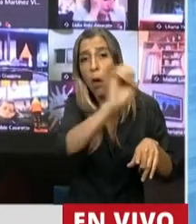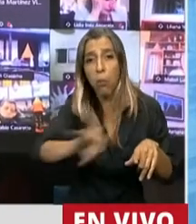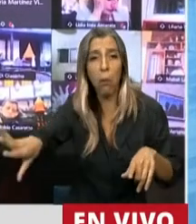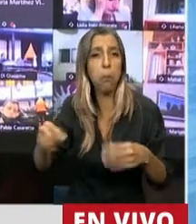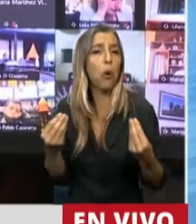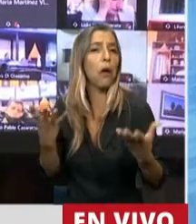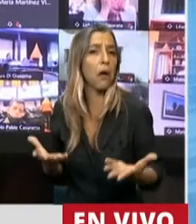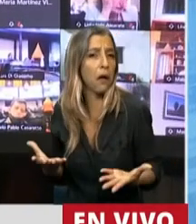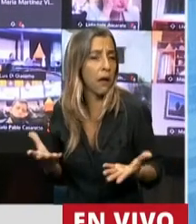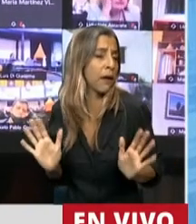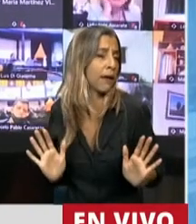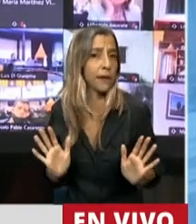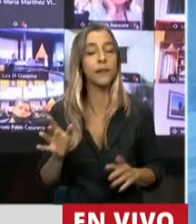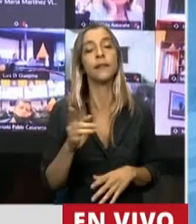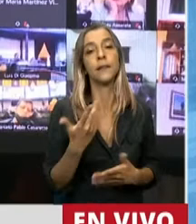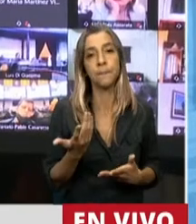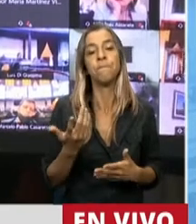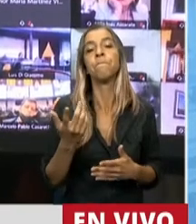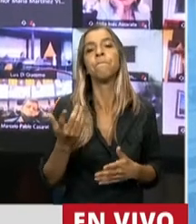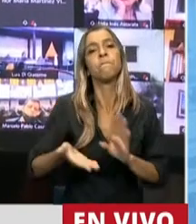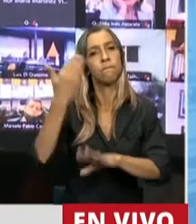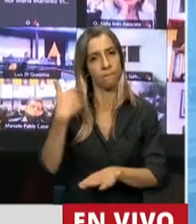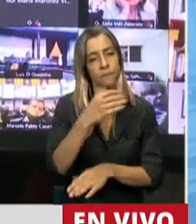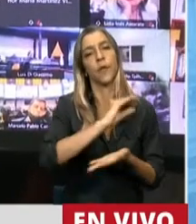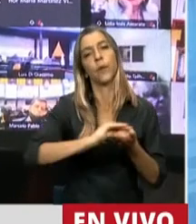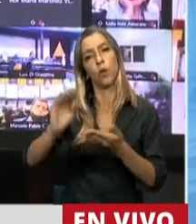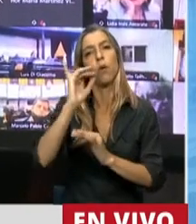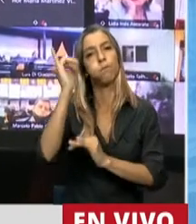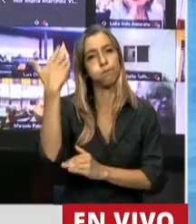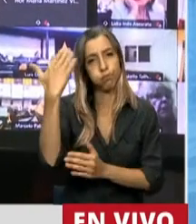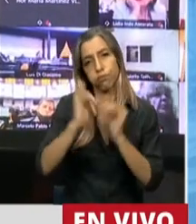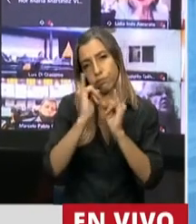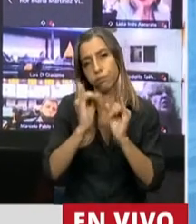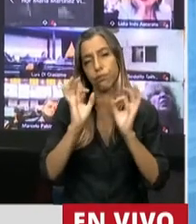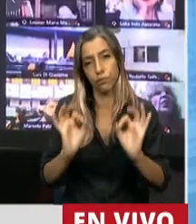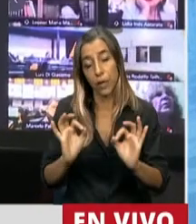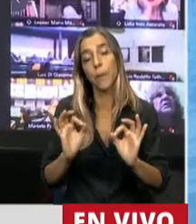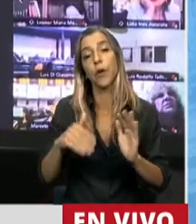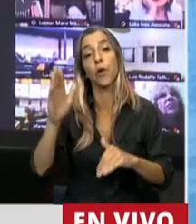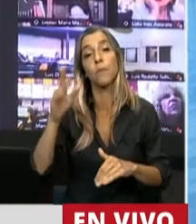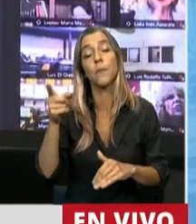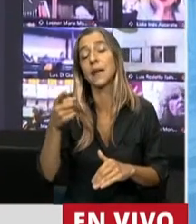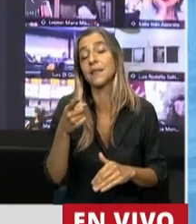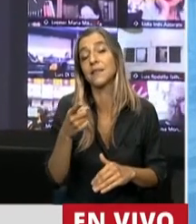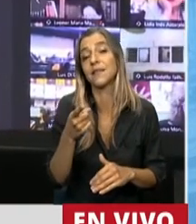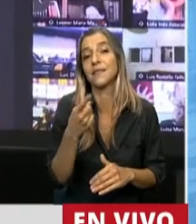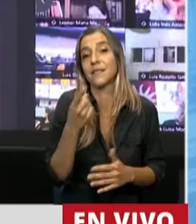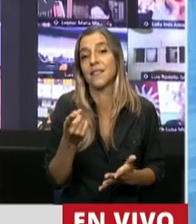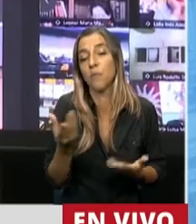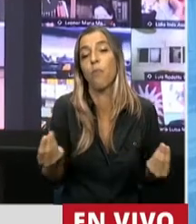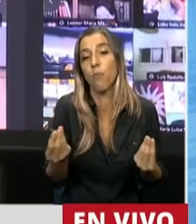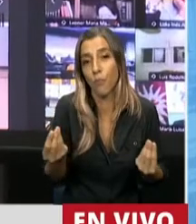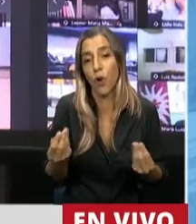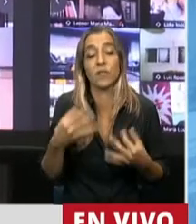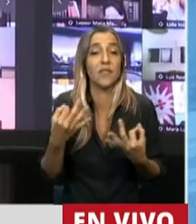obviamente esto tiene que ver, como lo decían los diputados preopinantes en donde fundamentalmente el costo que le representa a un